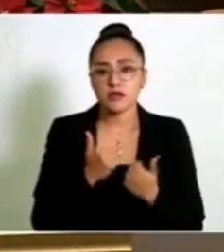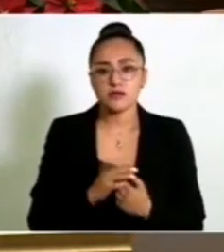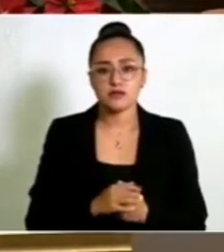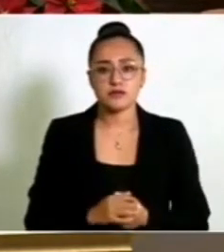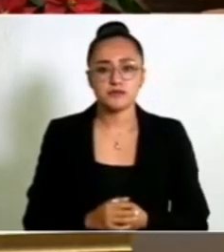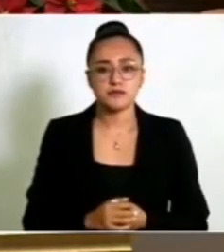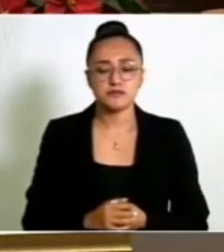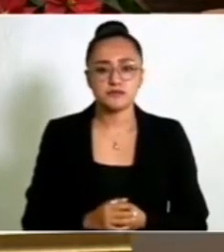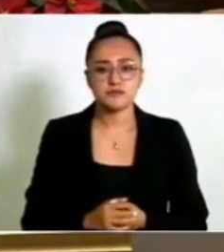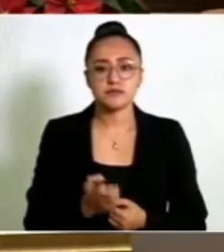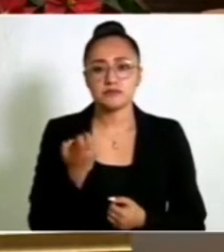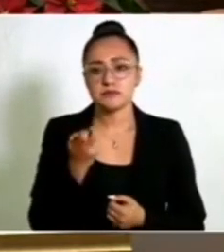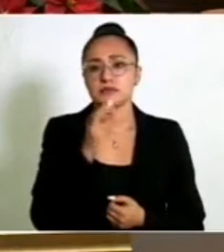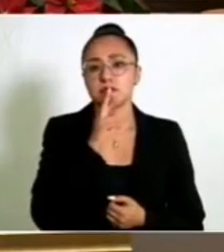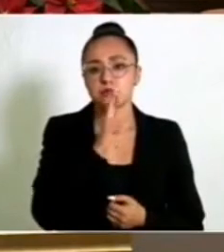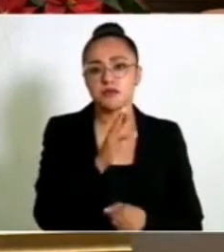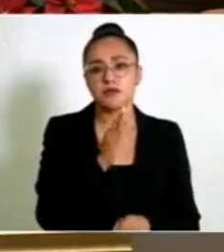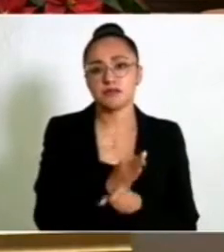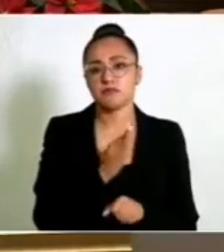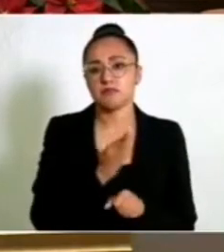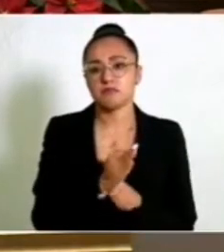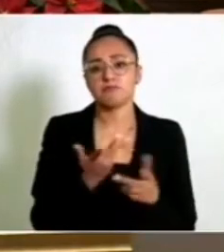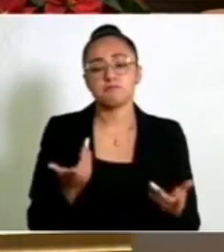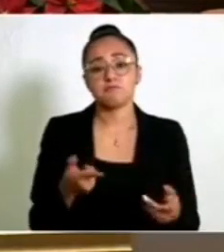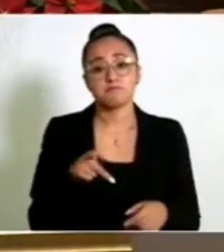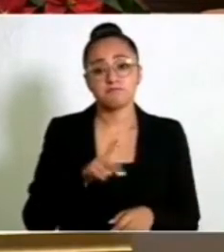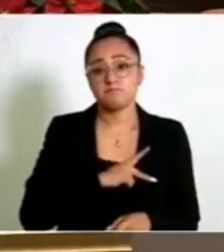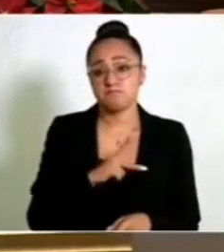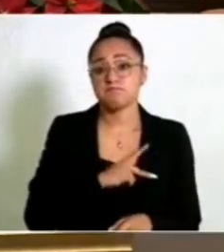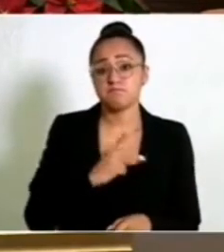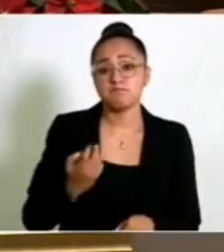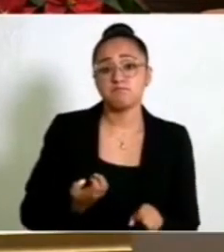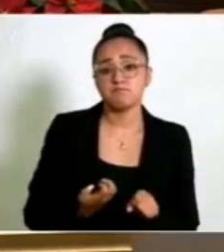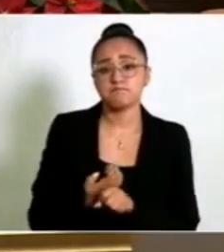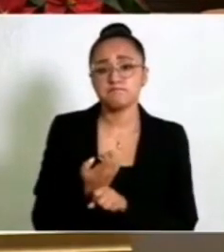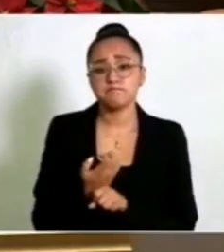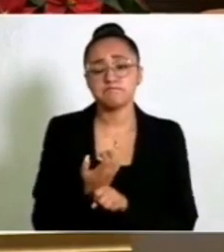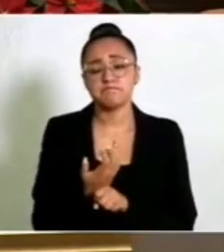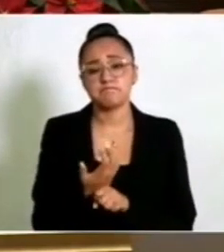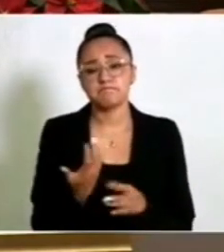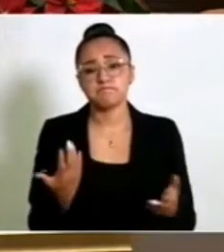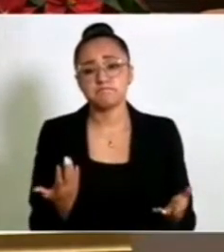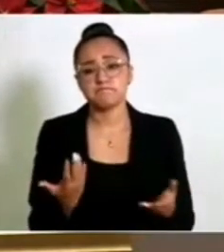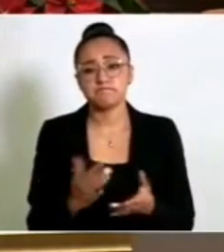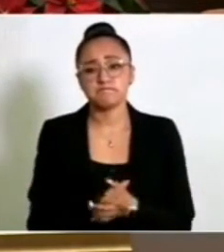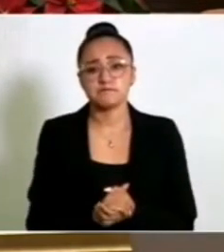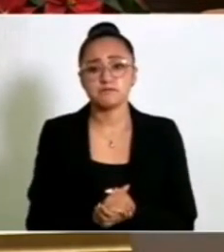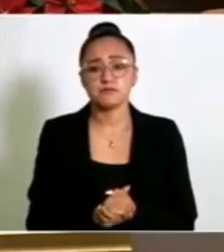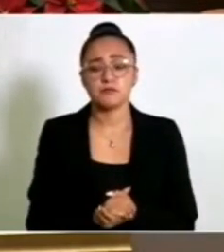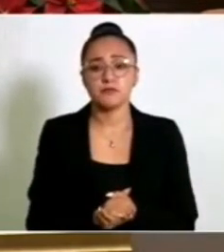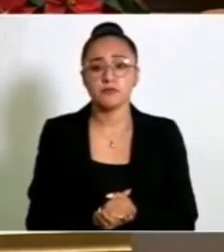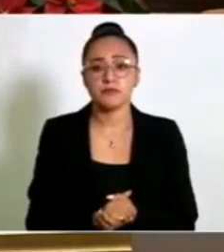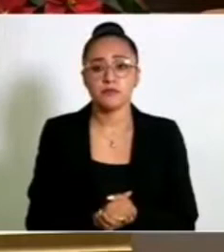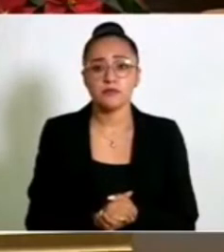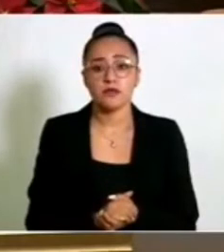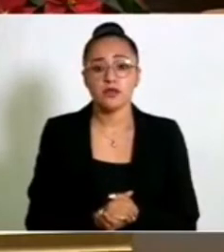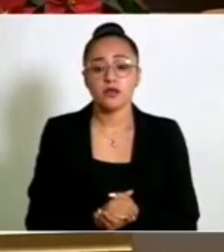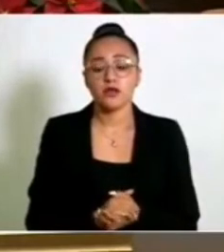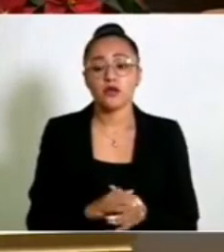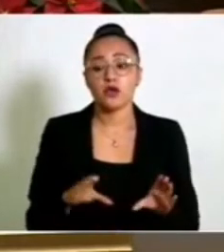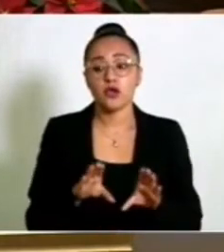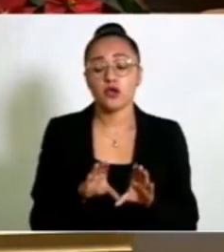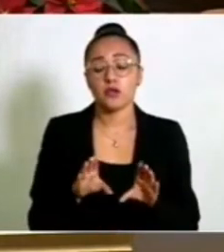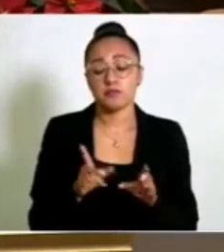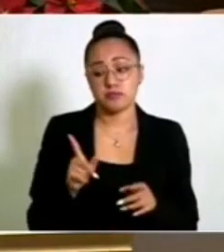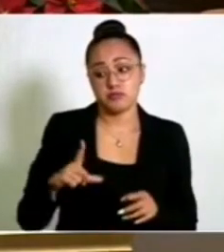Es la respuesta que el Estado como instancia de